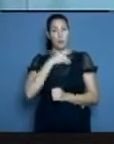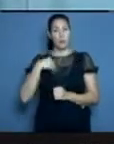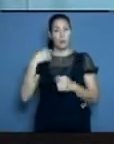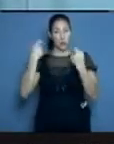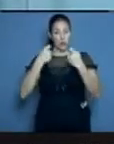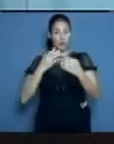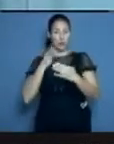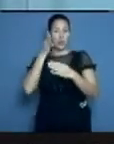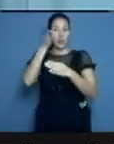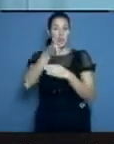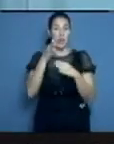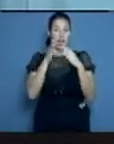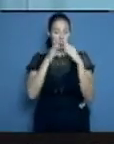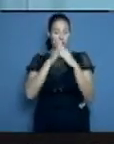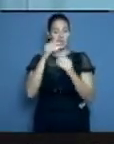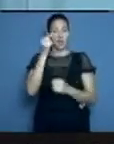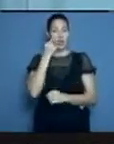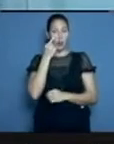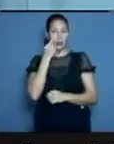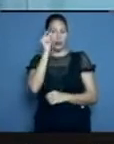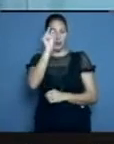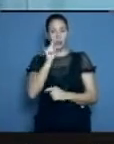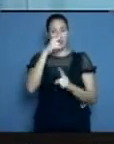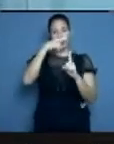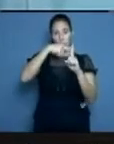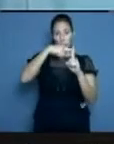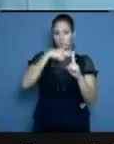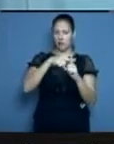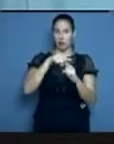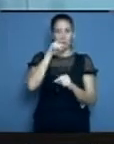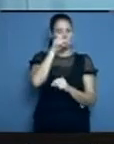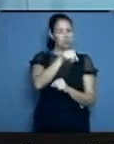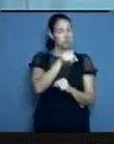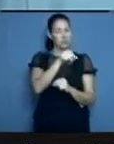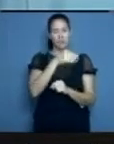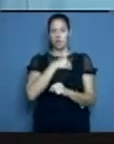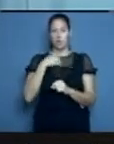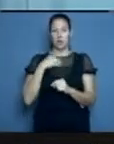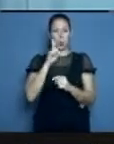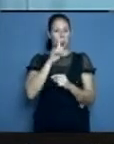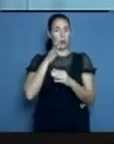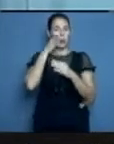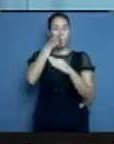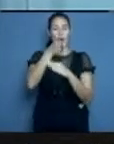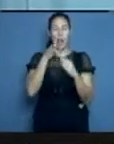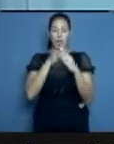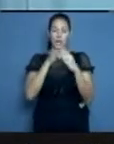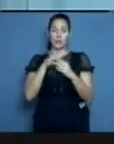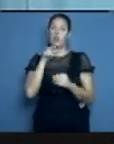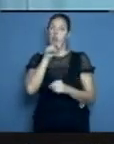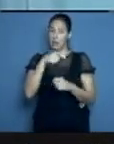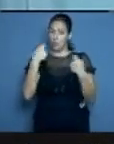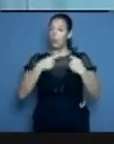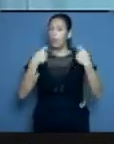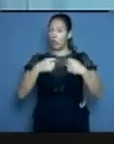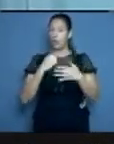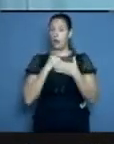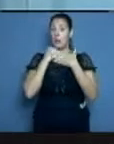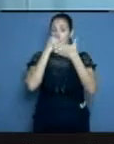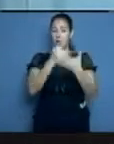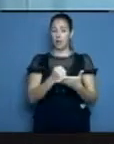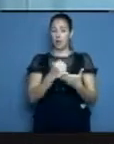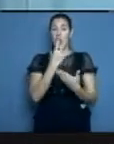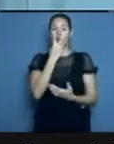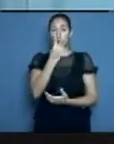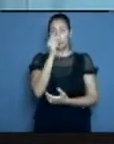apoyando a las áreas de salud, al médico y la enfermera del consultorio. Ellos son protagonistas y también tienen que dar el paso al frente en